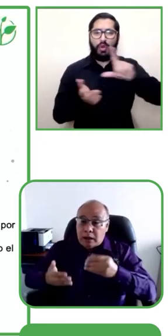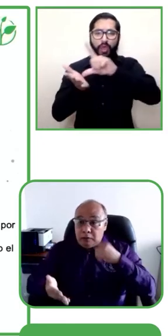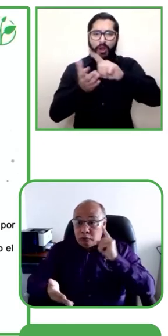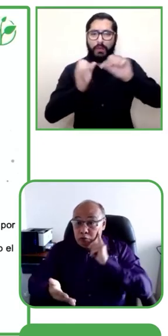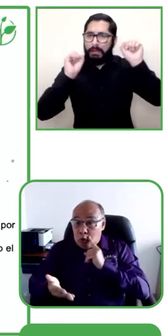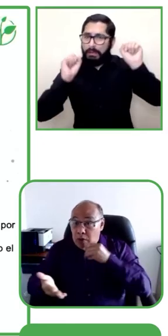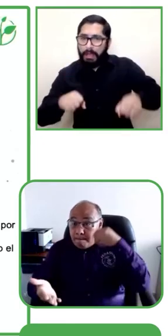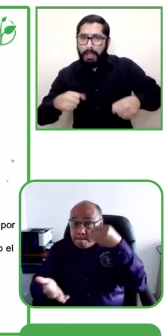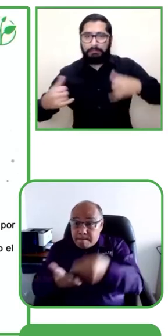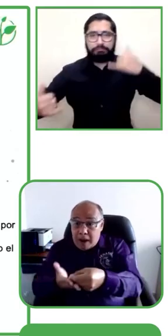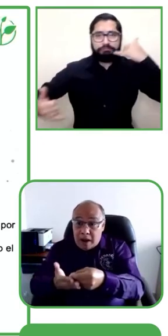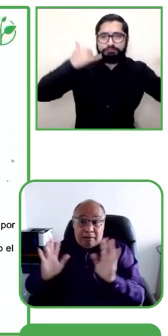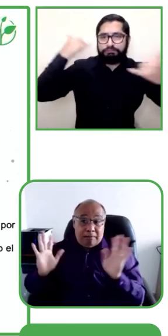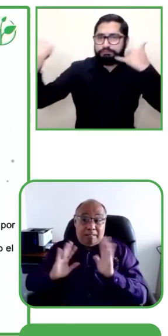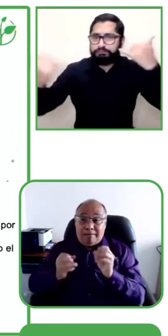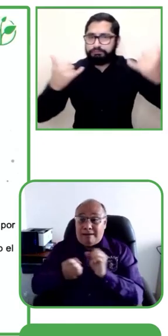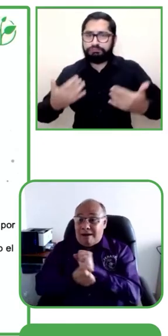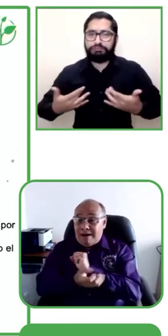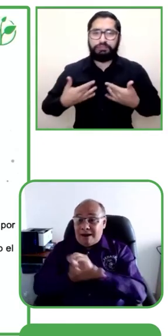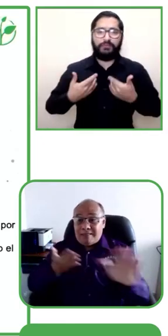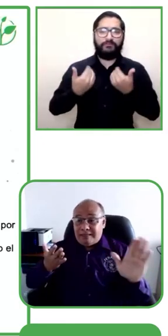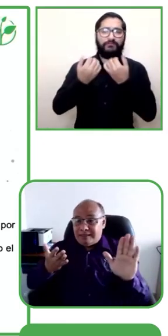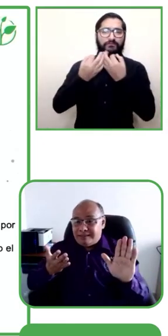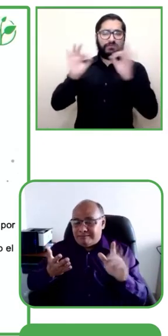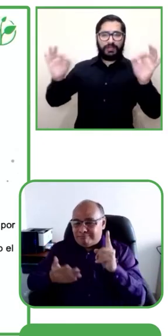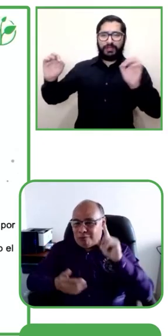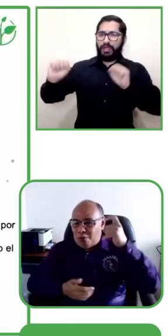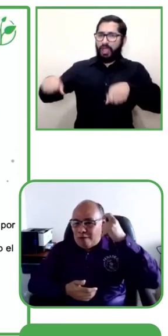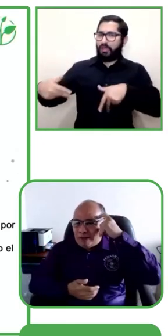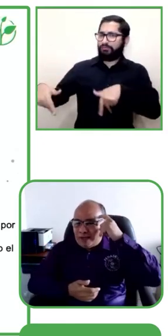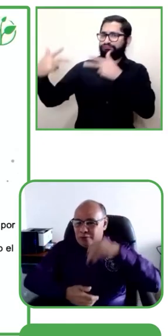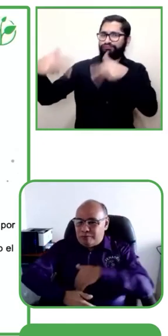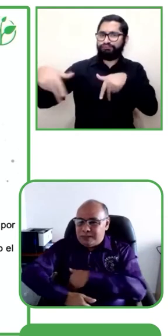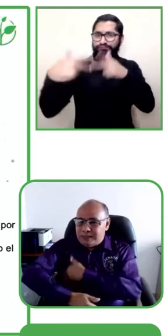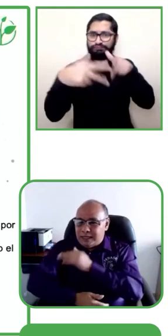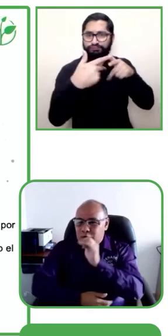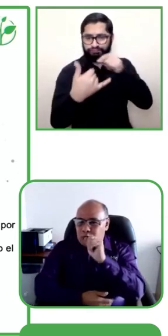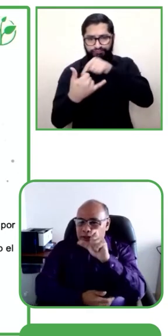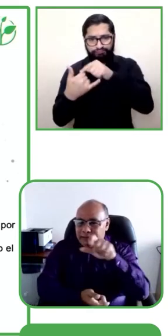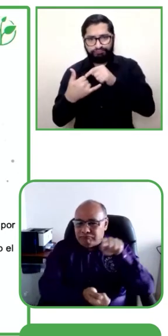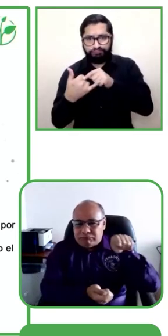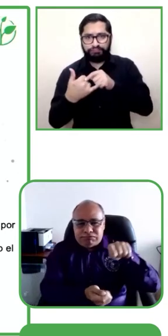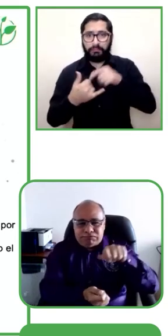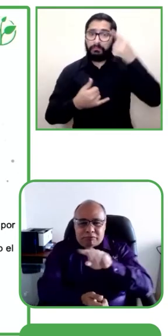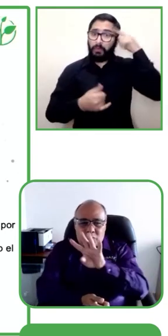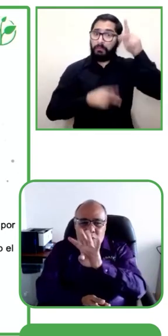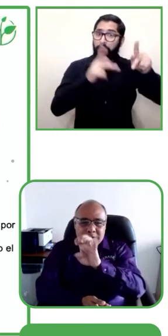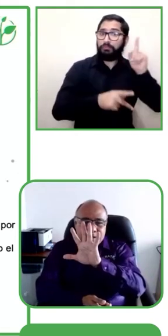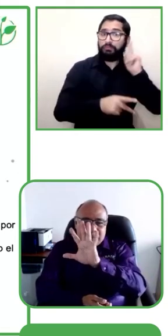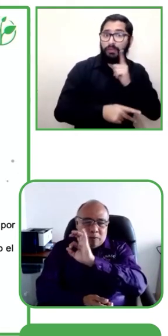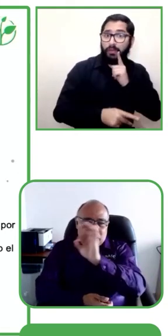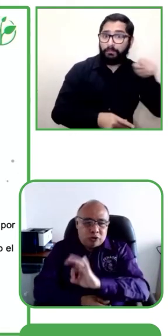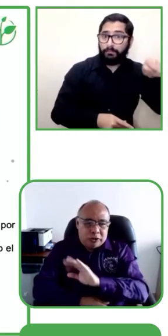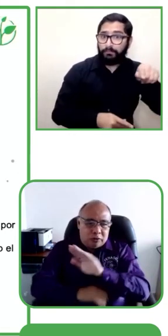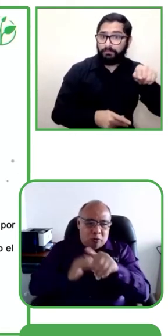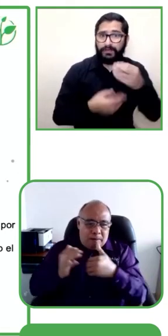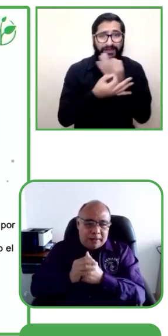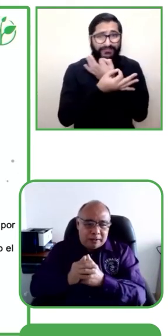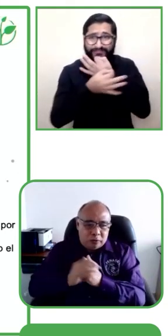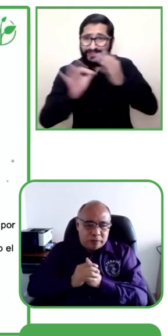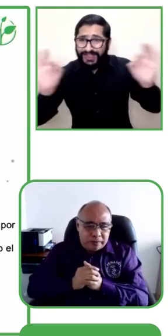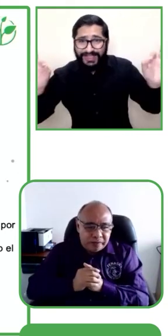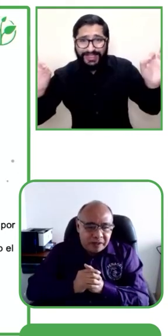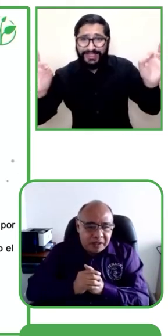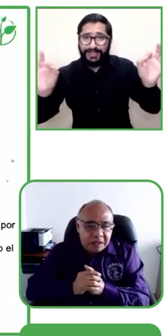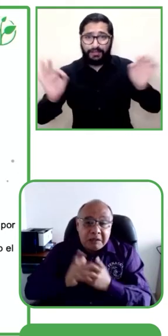telefonía fijo y demás. Para las personas sordas no implica ningún costo, es totalmente gratis. El ministerio TIC